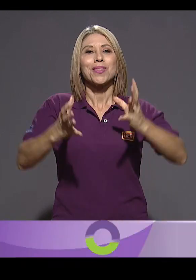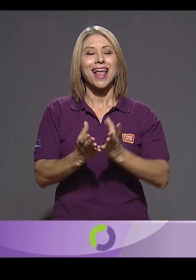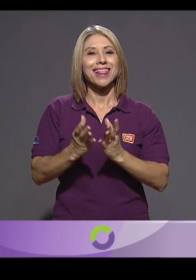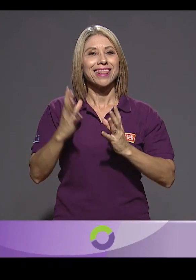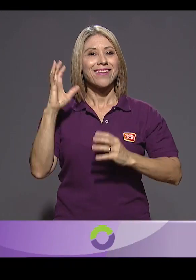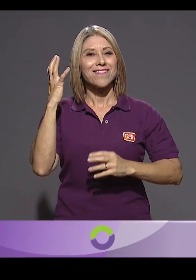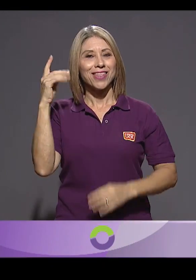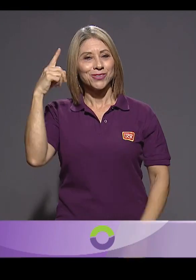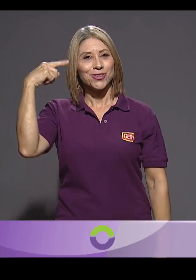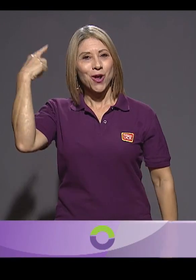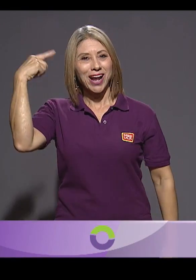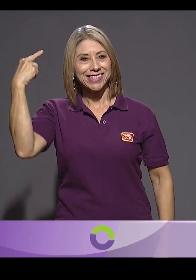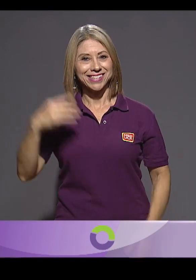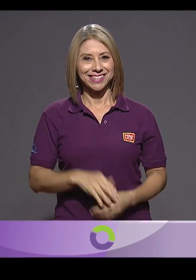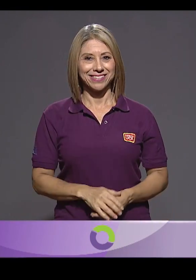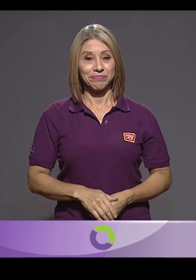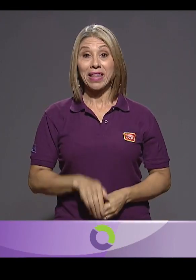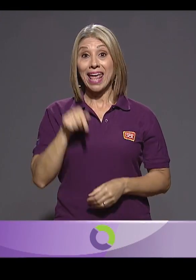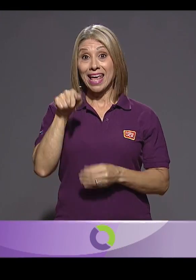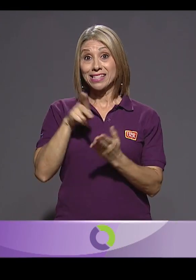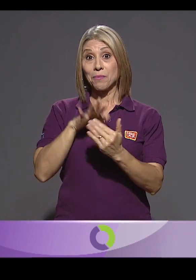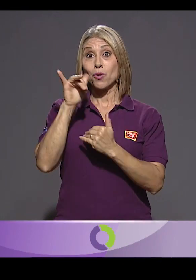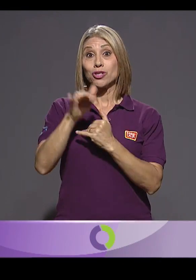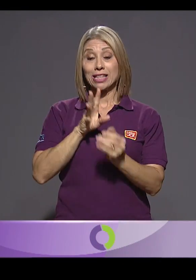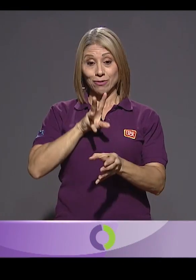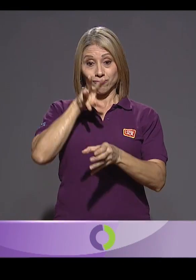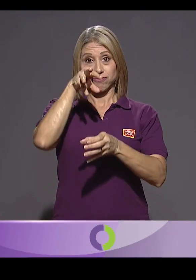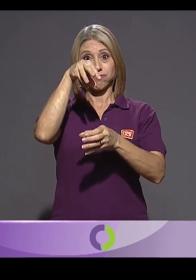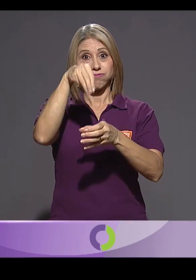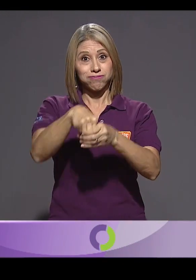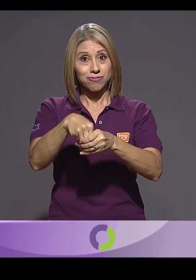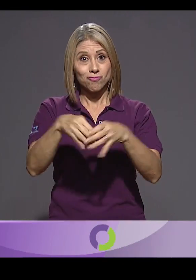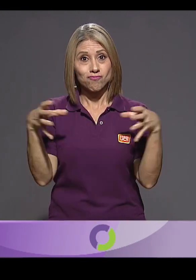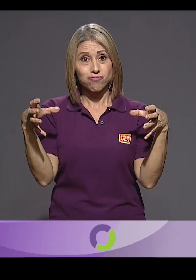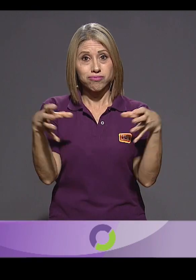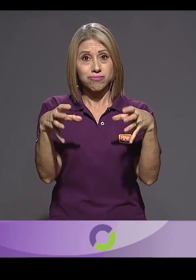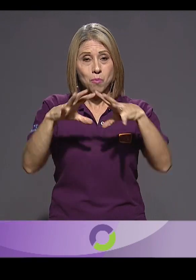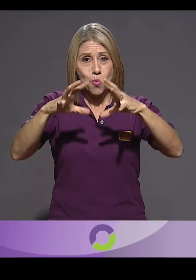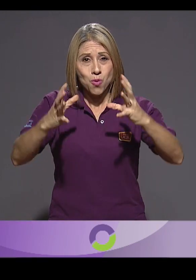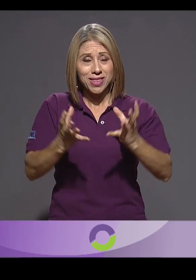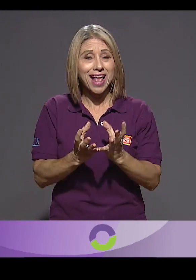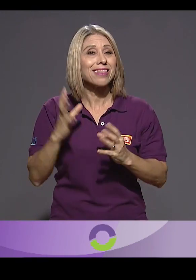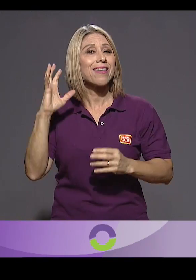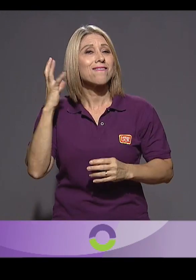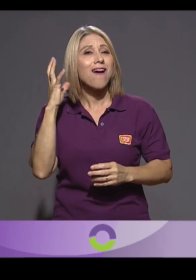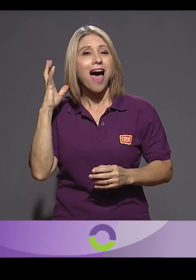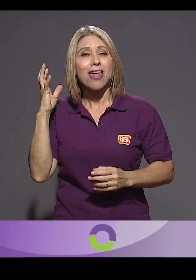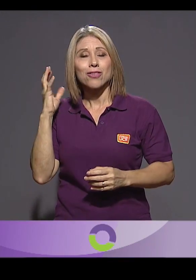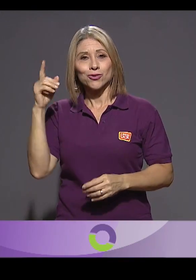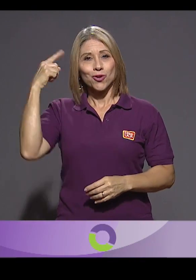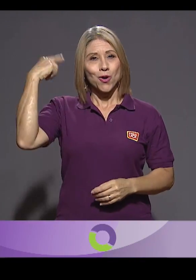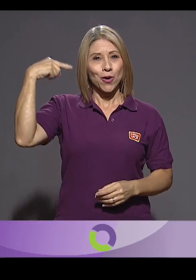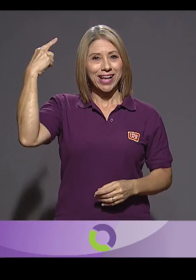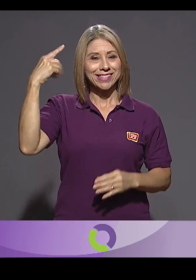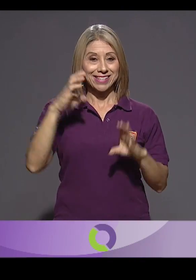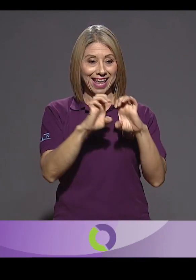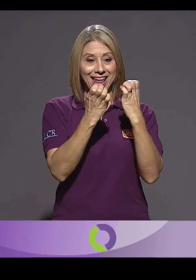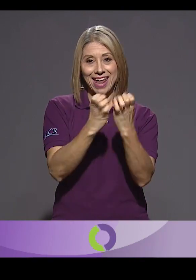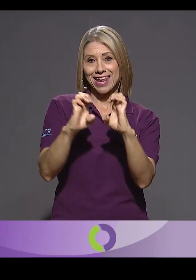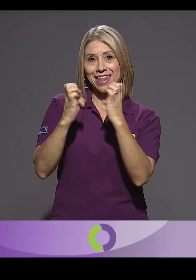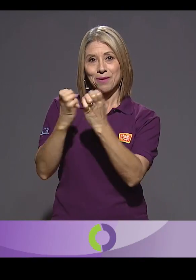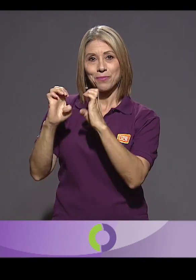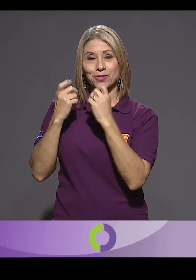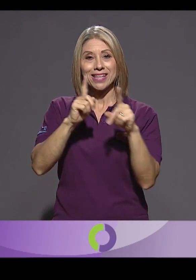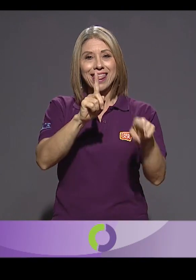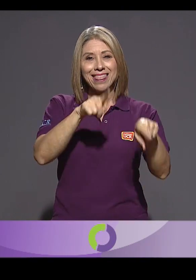El proyecto forma parte de una red mundial de radios locas, en la cual lo conformamos equipos de diversos países de